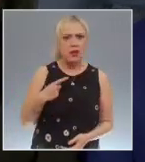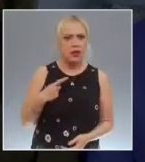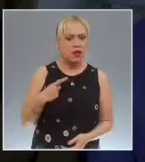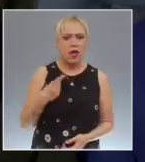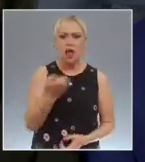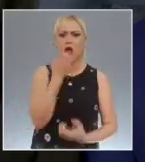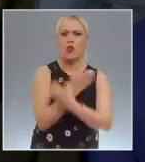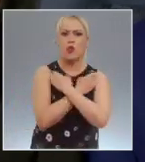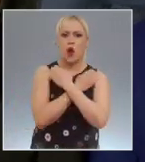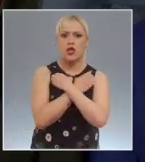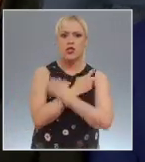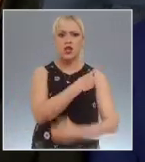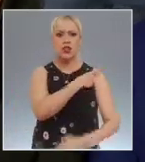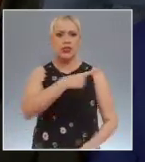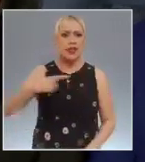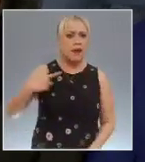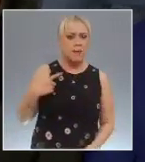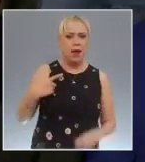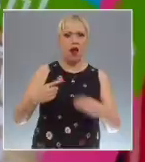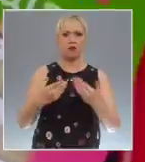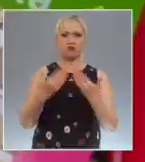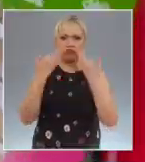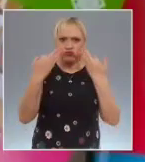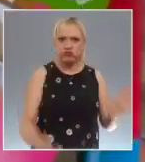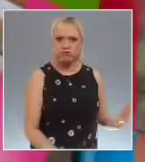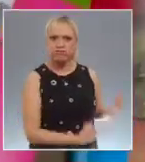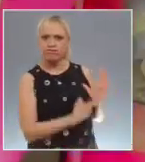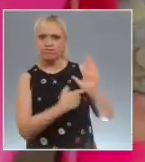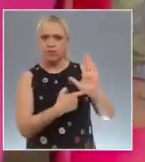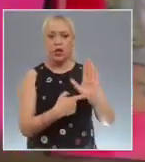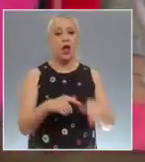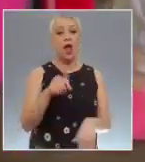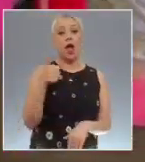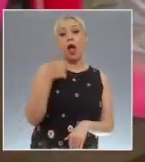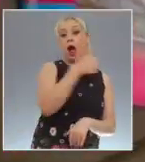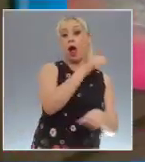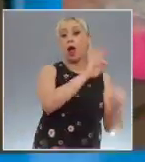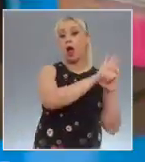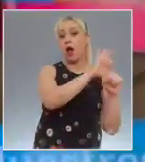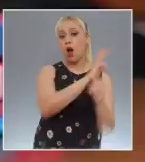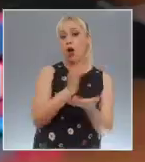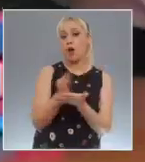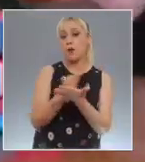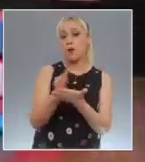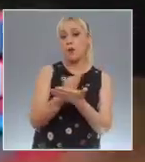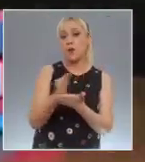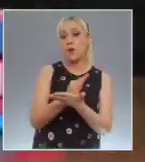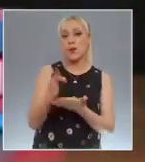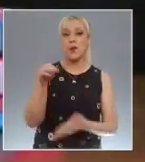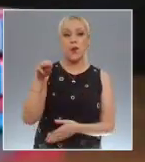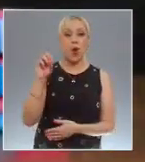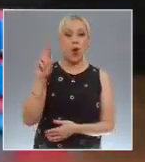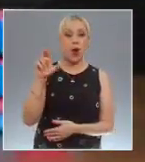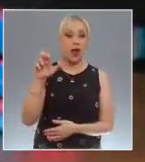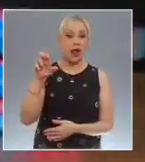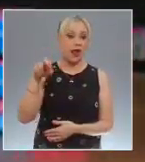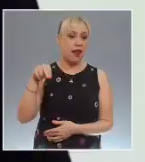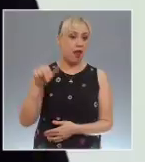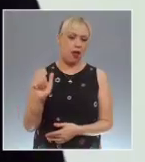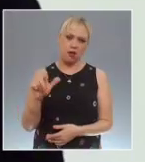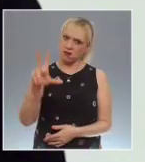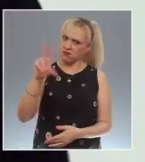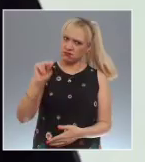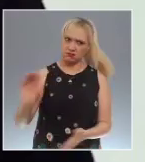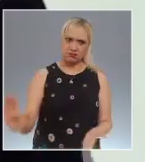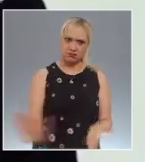Estado, no una visión partidista. Indicaron que se impulsarán acciones para que los libros de texto no lleguen a manos de los alumnos,